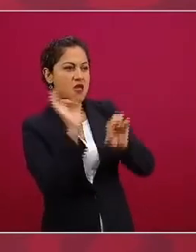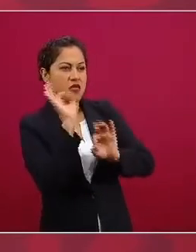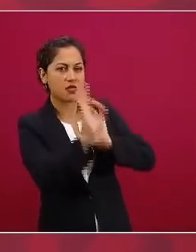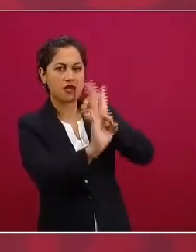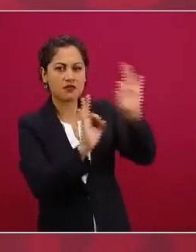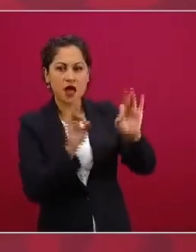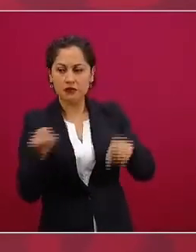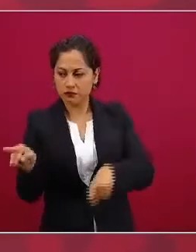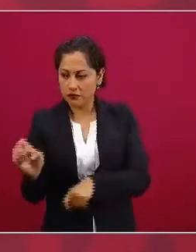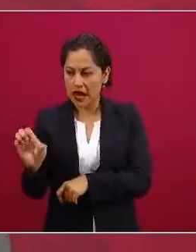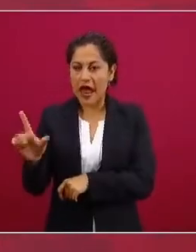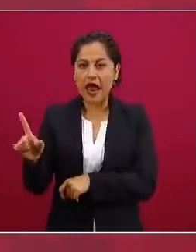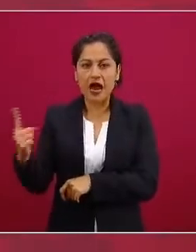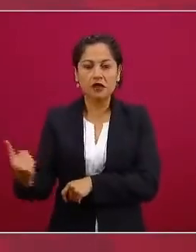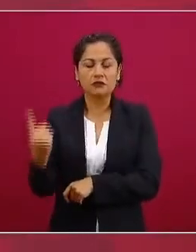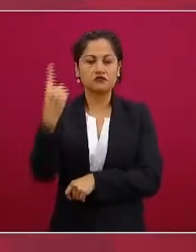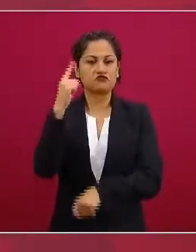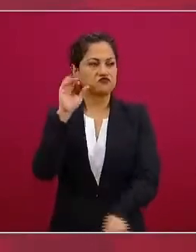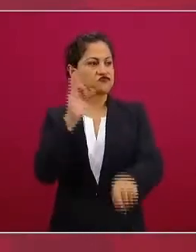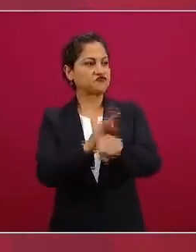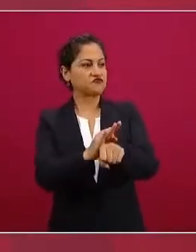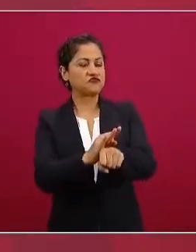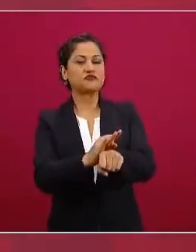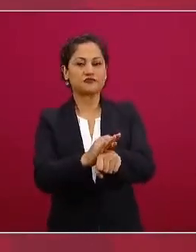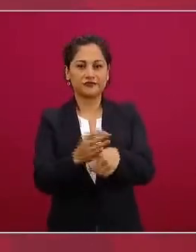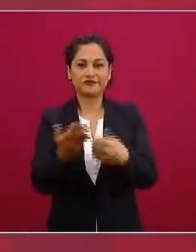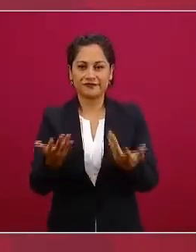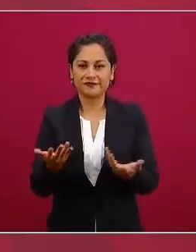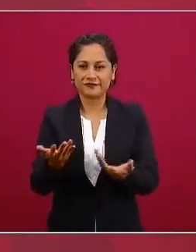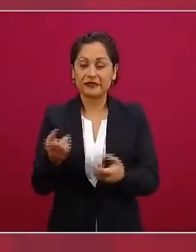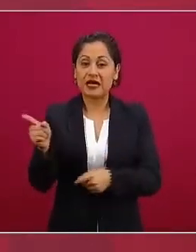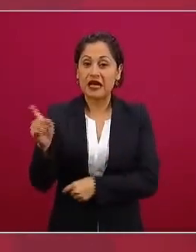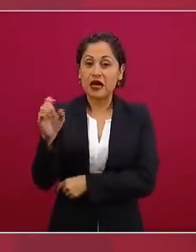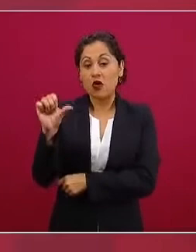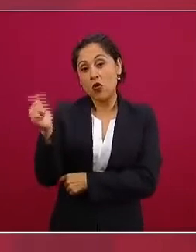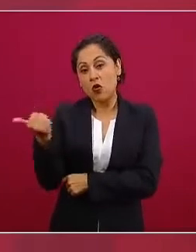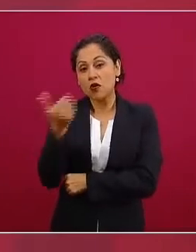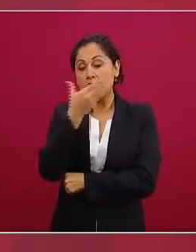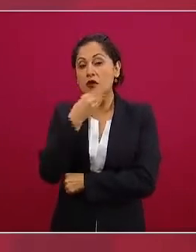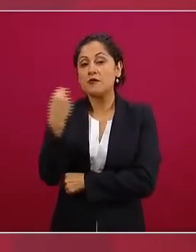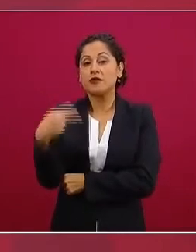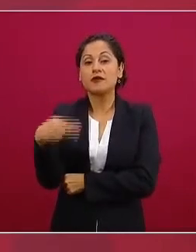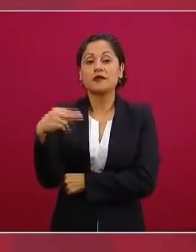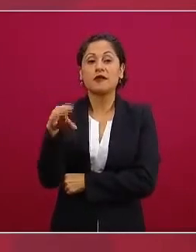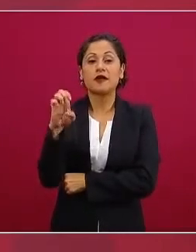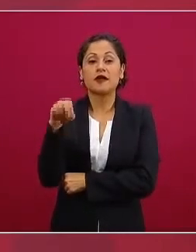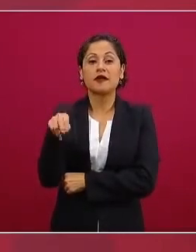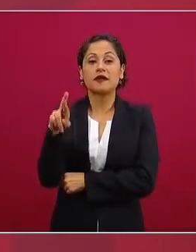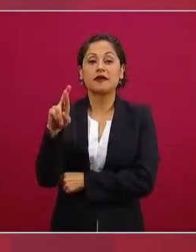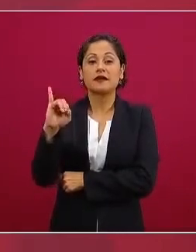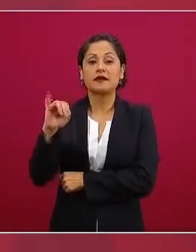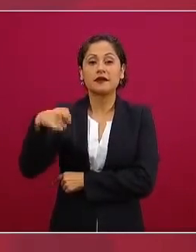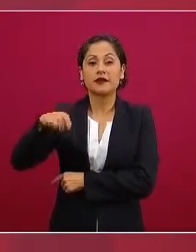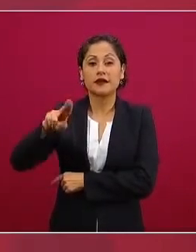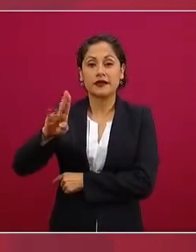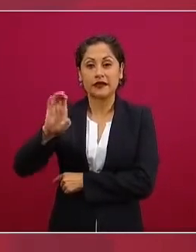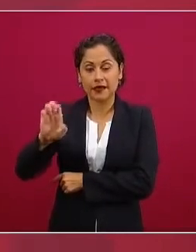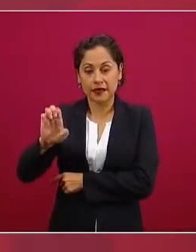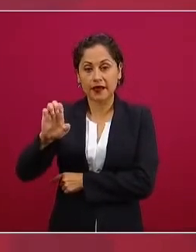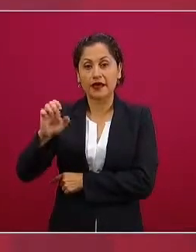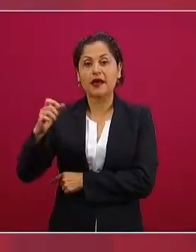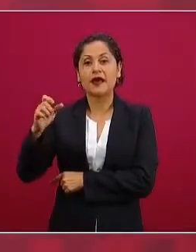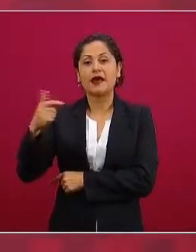Enrique Galván de la jornada Pedro